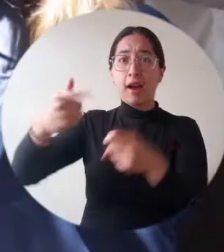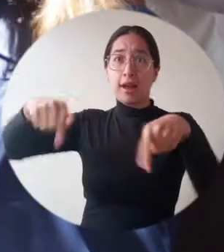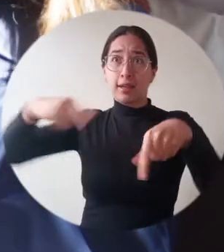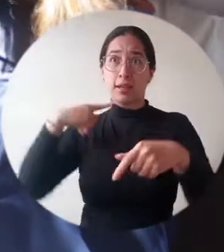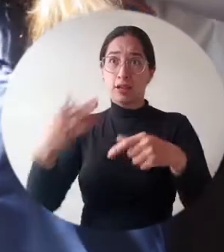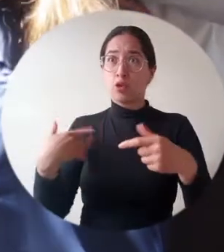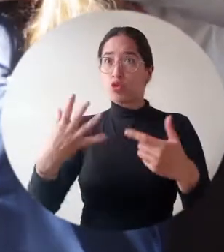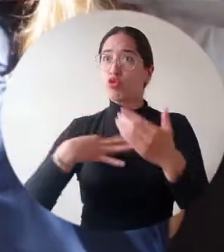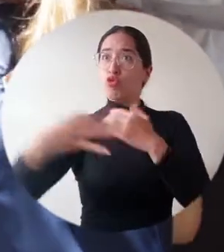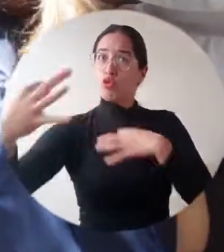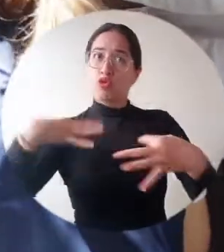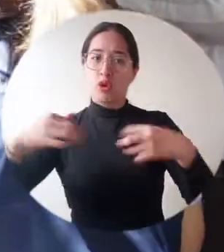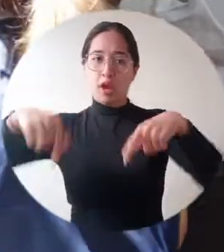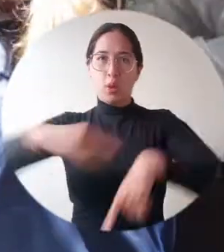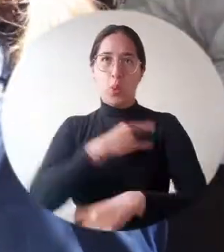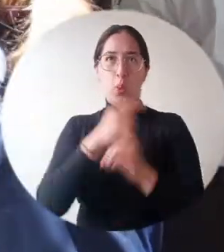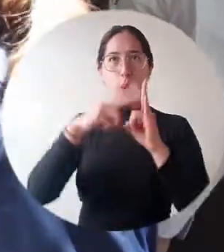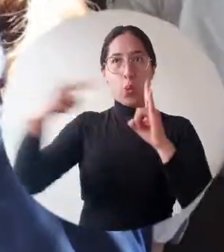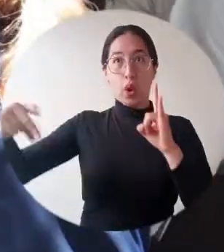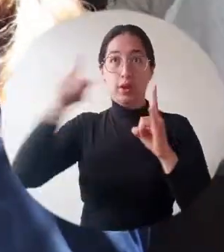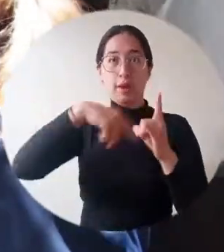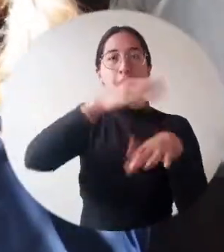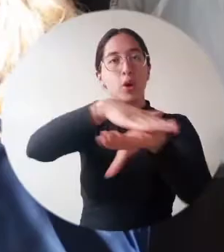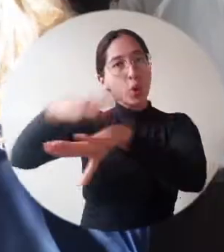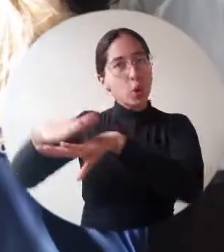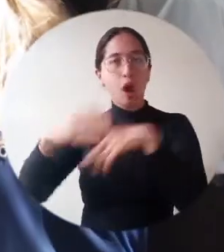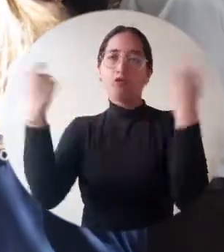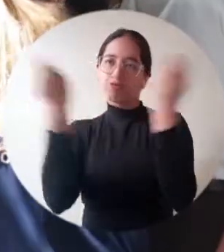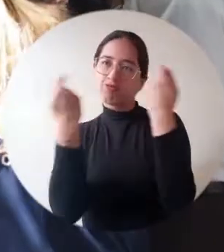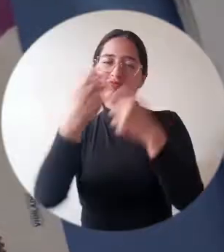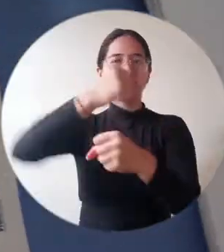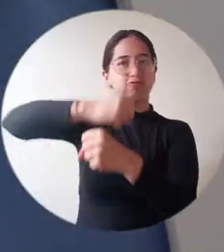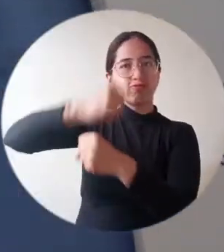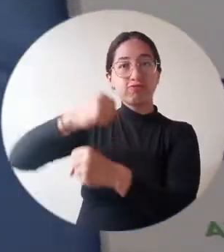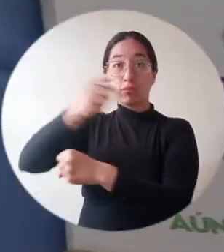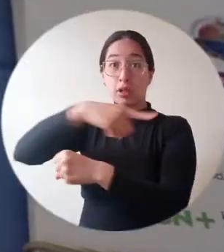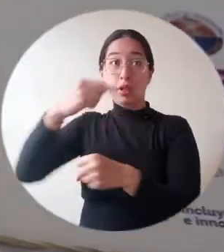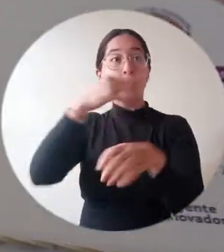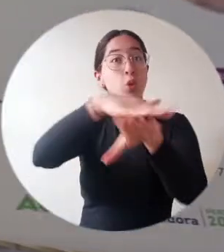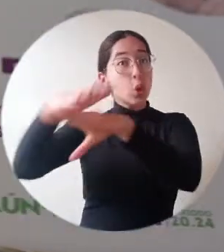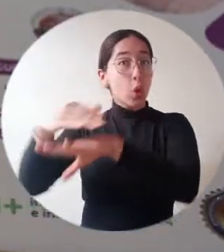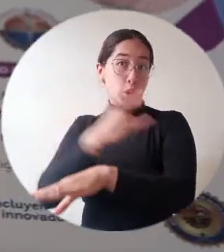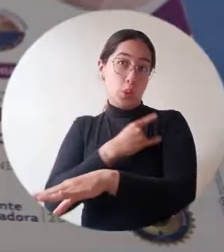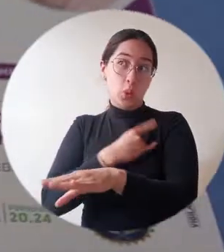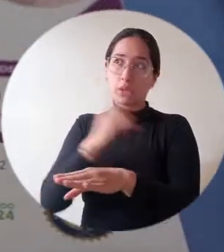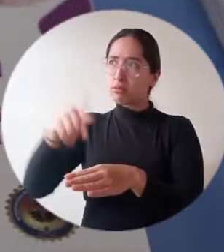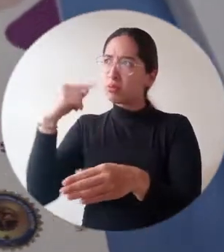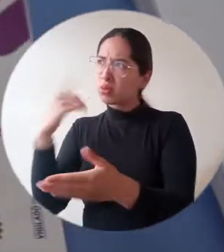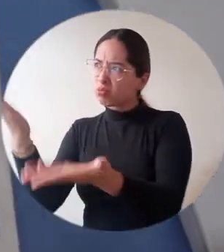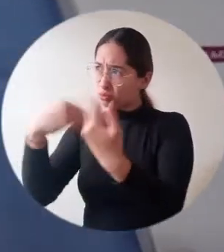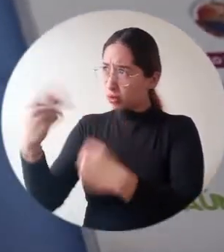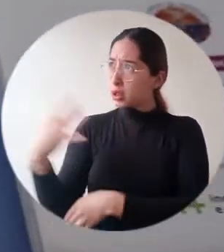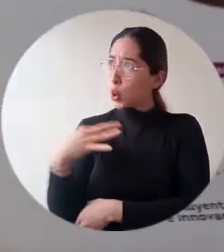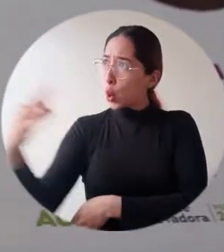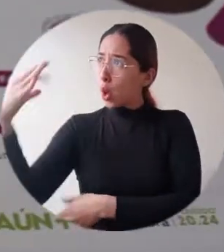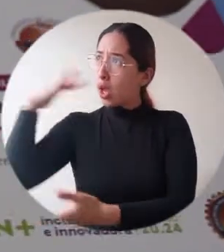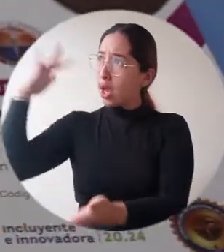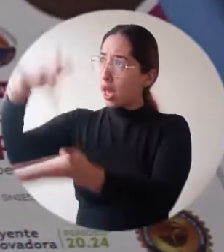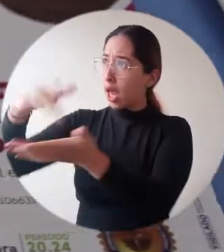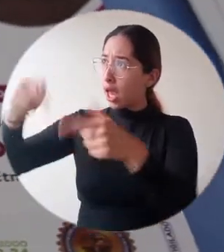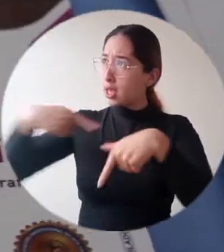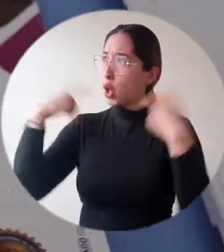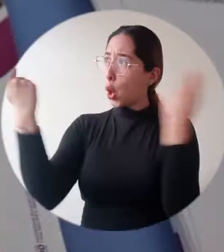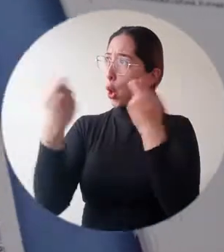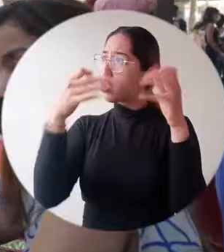a través de las convocatorias laborales. Hicimos el llamado a varias universidades, acudieron a nuestro llamado, nos motivamos a organizarla y este es el